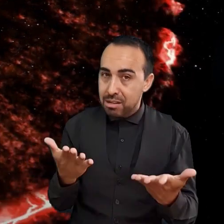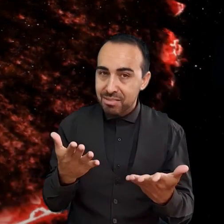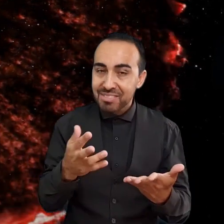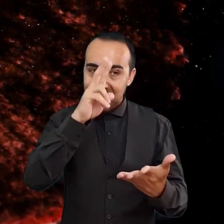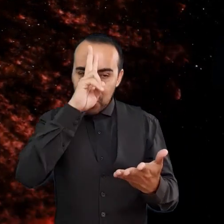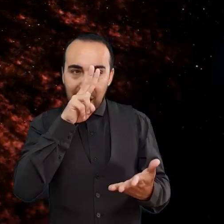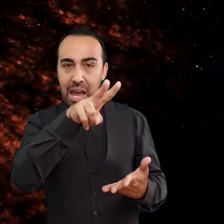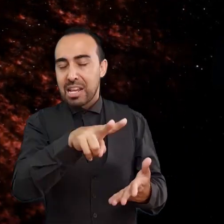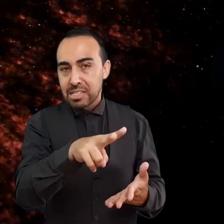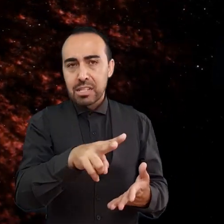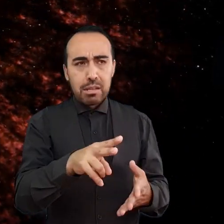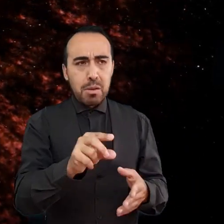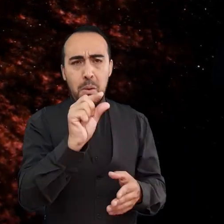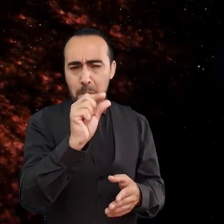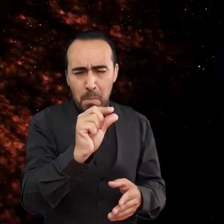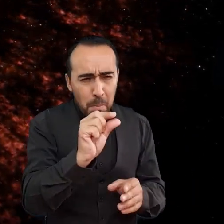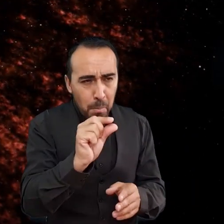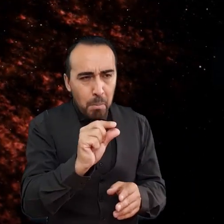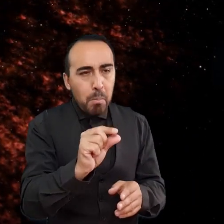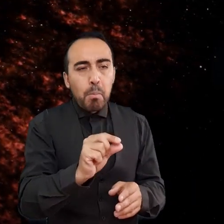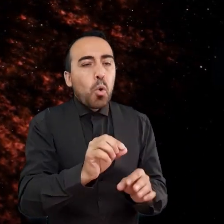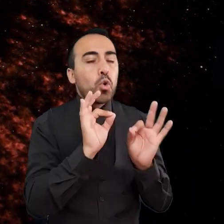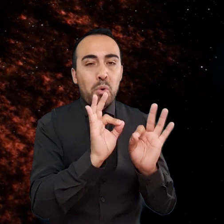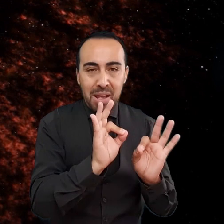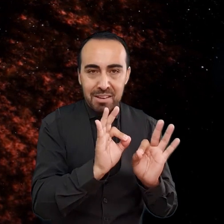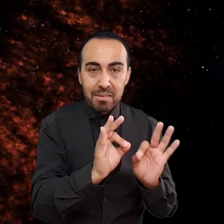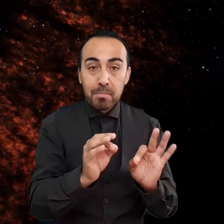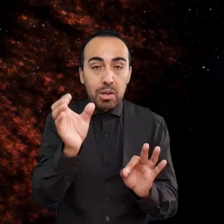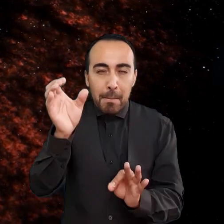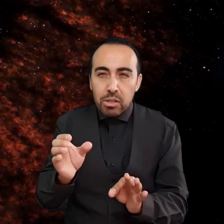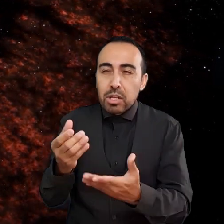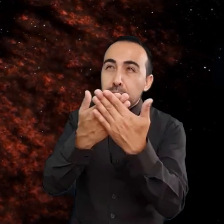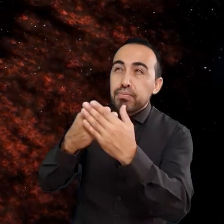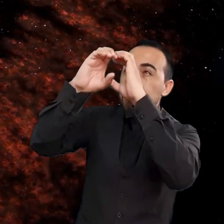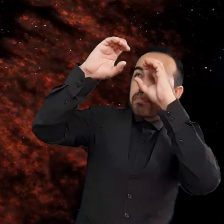tecnología, se las encuentra cada vez más y con mayor frecuencia.